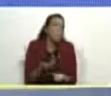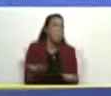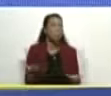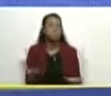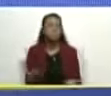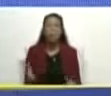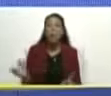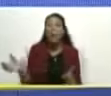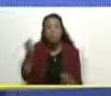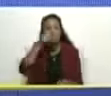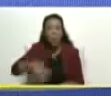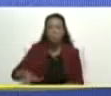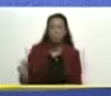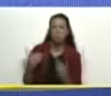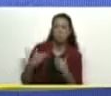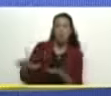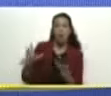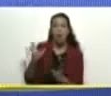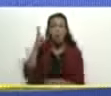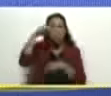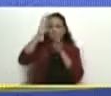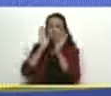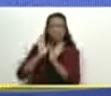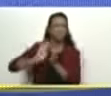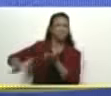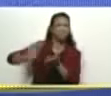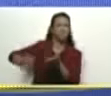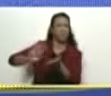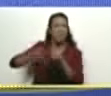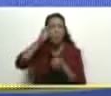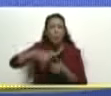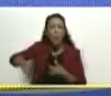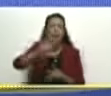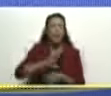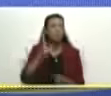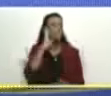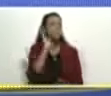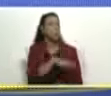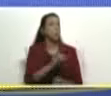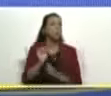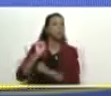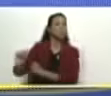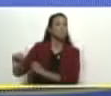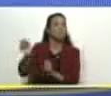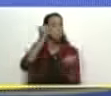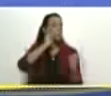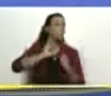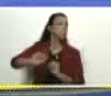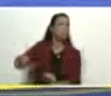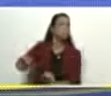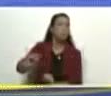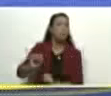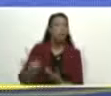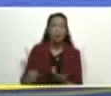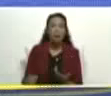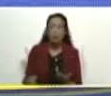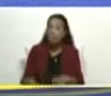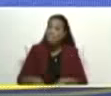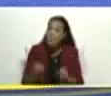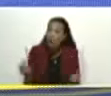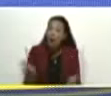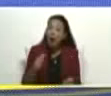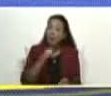maltratan al pueblo, no escuchan al pueblo, voltean para un lado y le hacen un daño